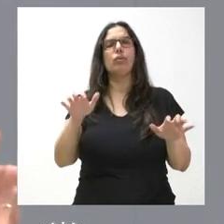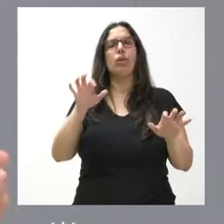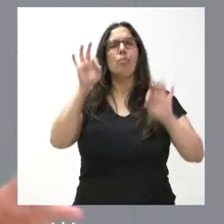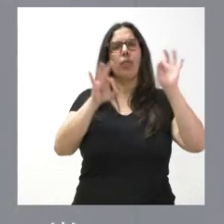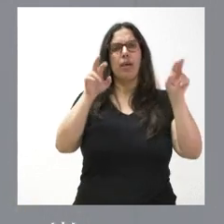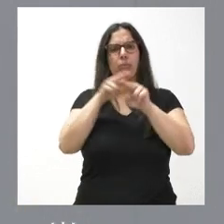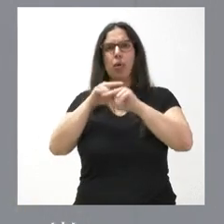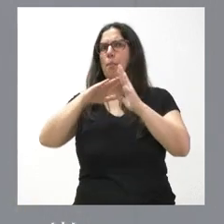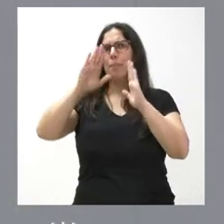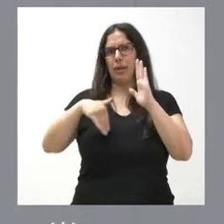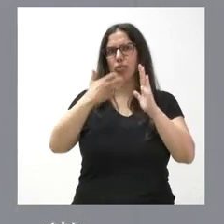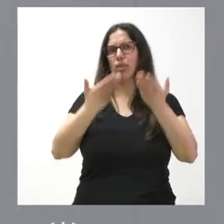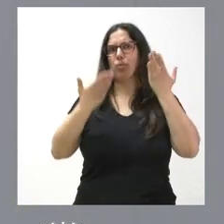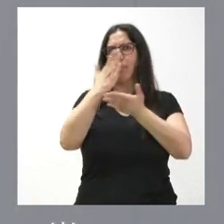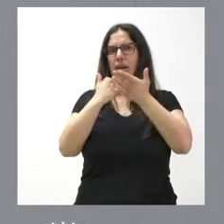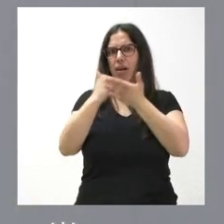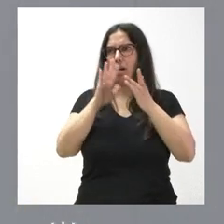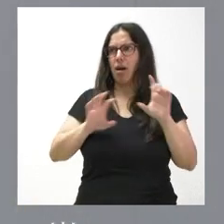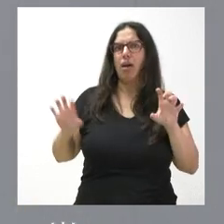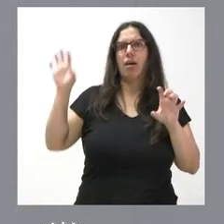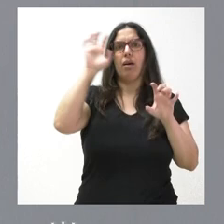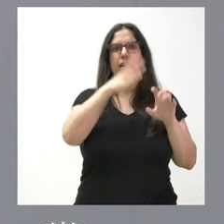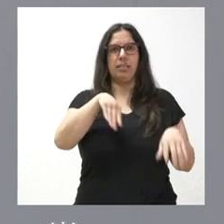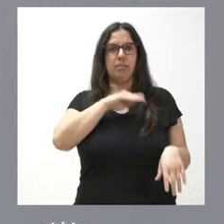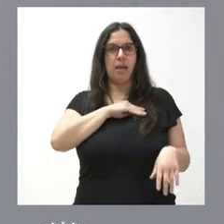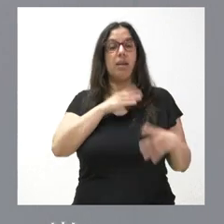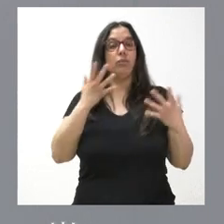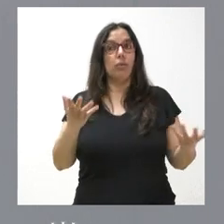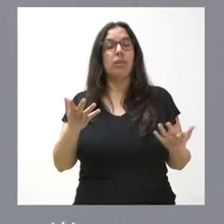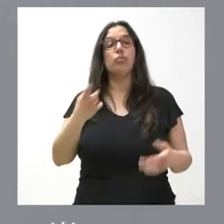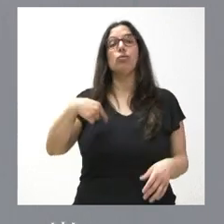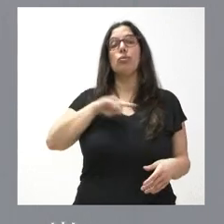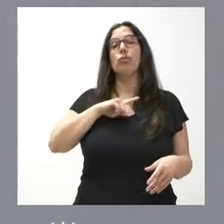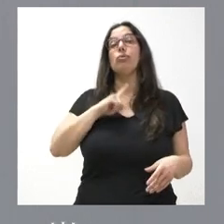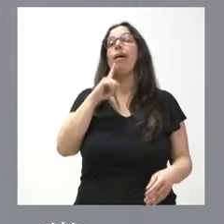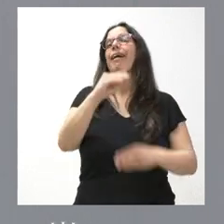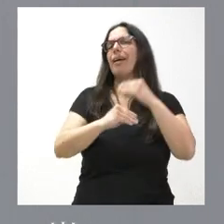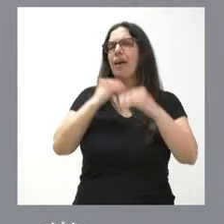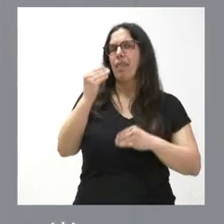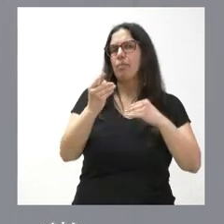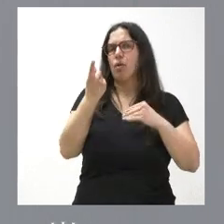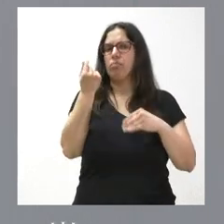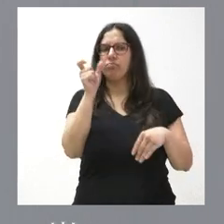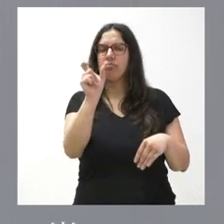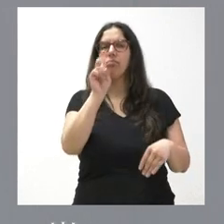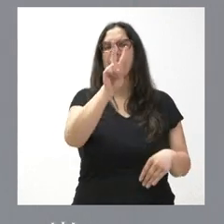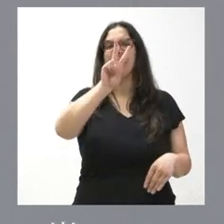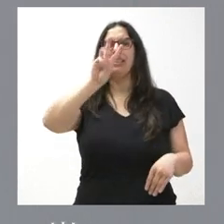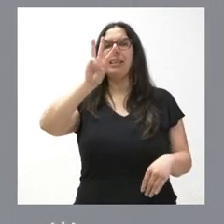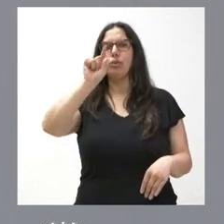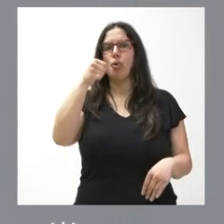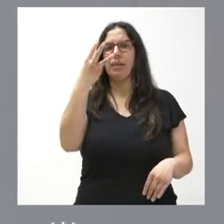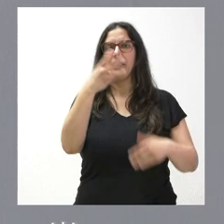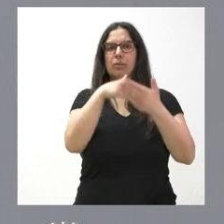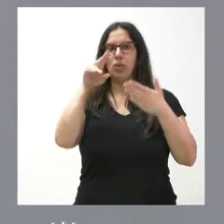bajas en las ocupaciones de hostelería. Lo que hacemos con esta inversión de 23,3 millones de euros